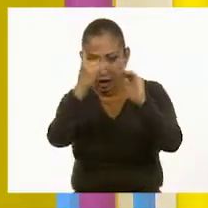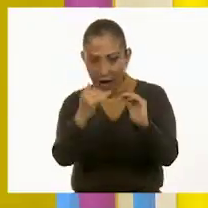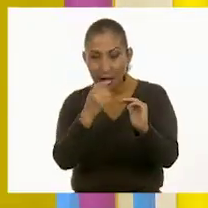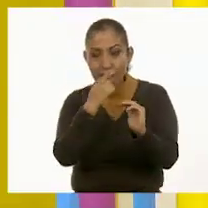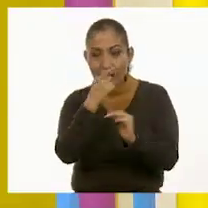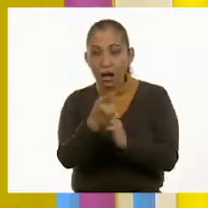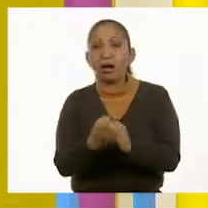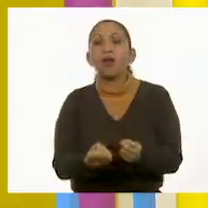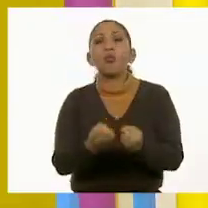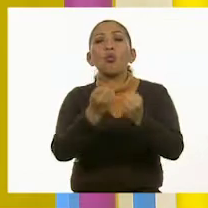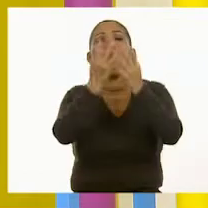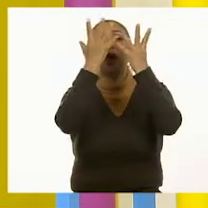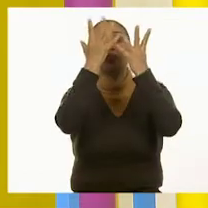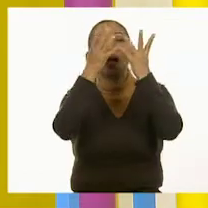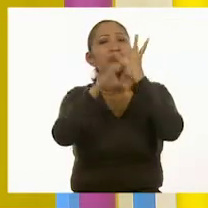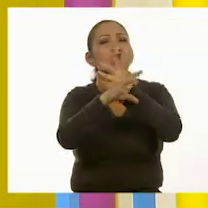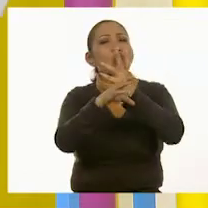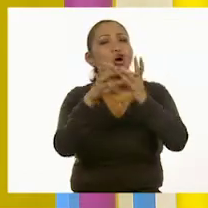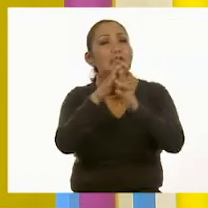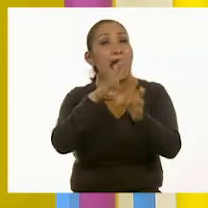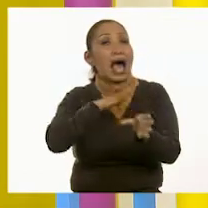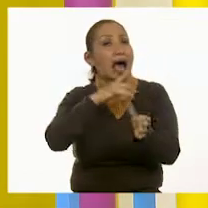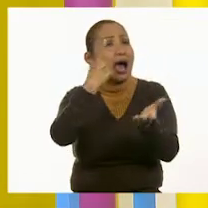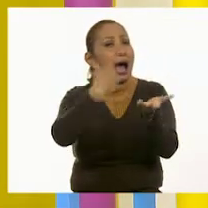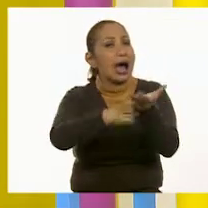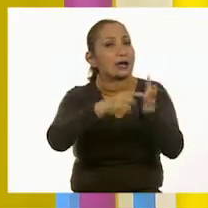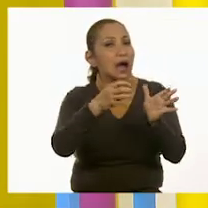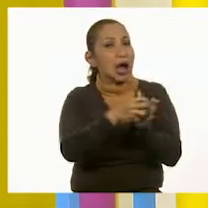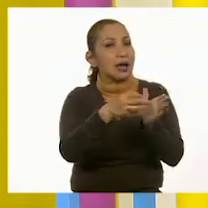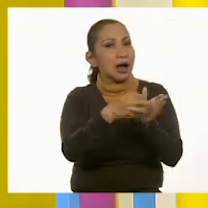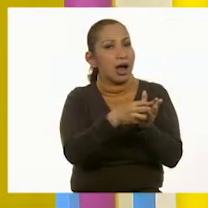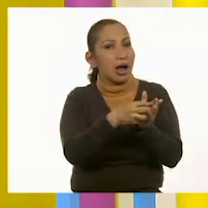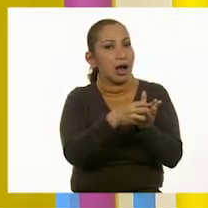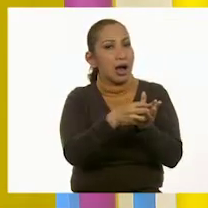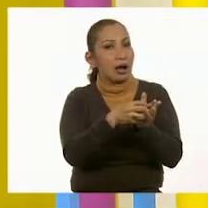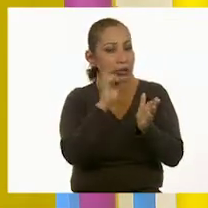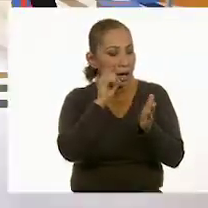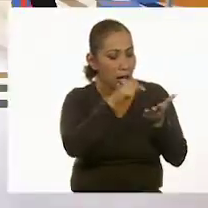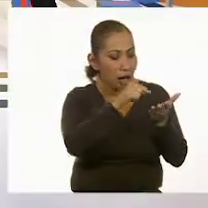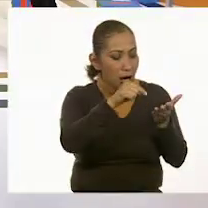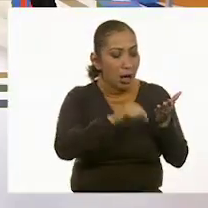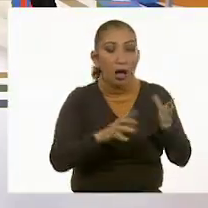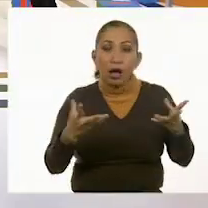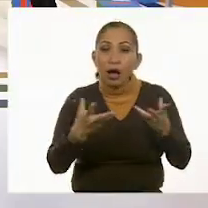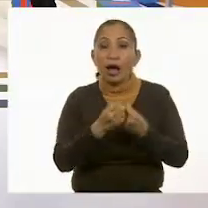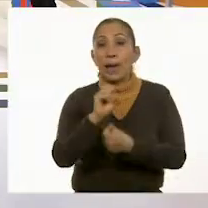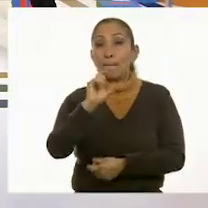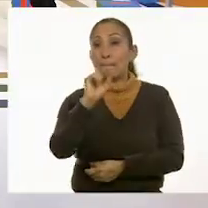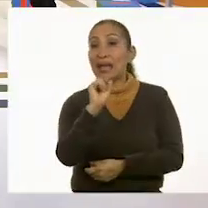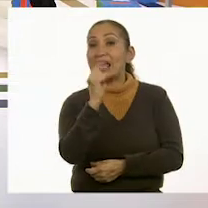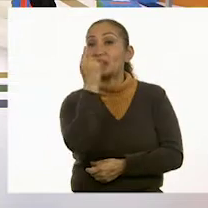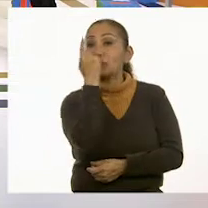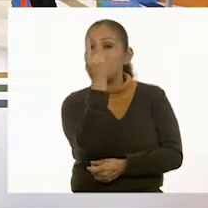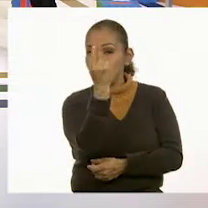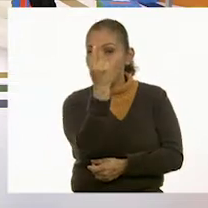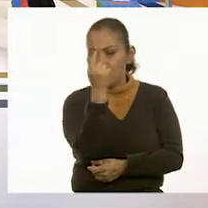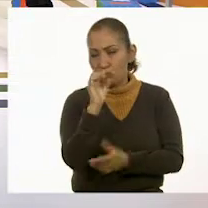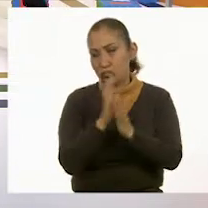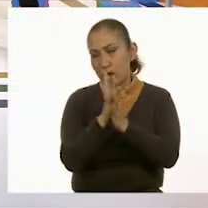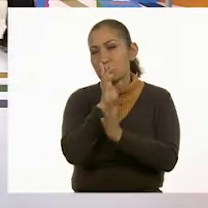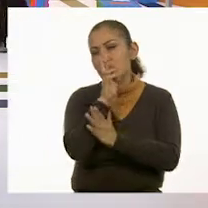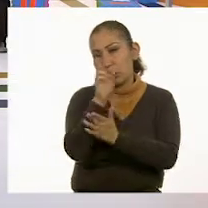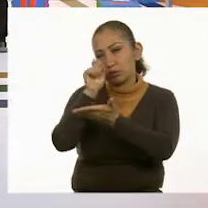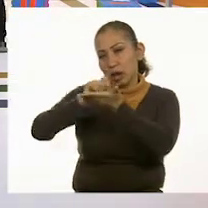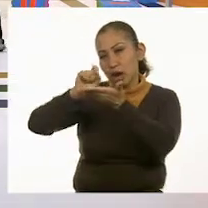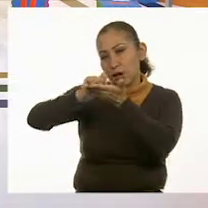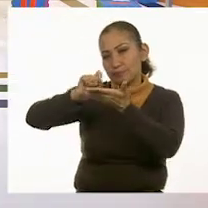dice, ¿cuántas cosas hay en tu caja? Ya contamos si fueron... 21. 21. ¿Puedes anotar por favor